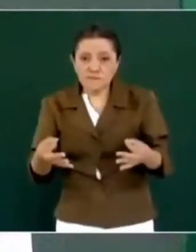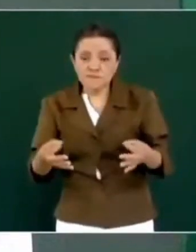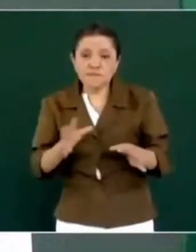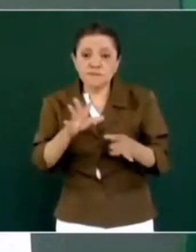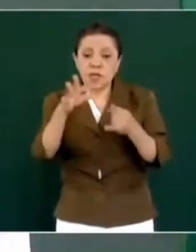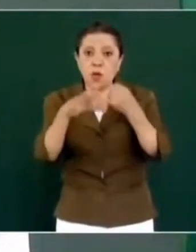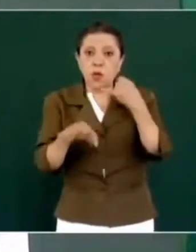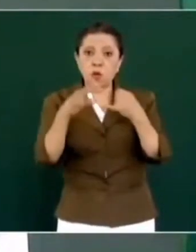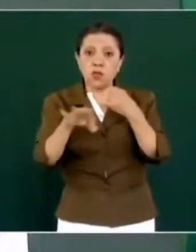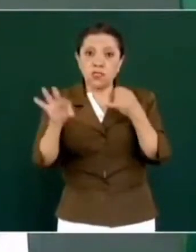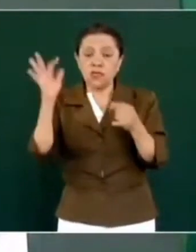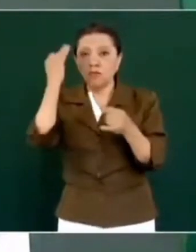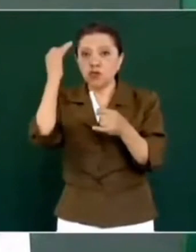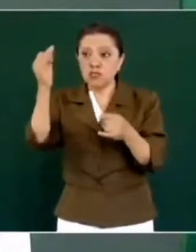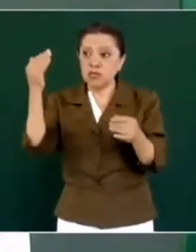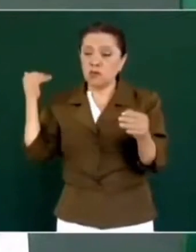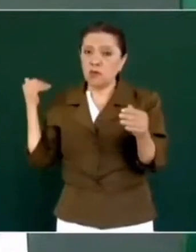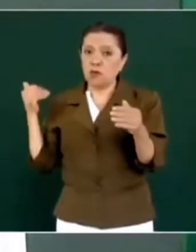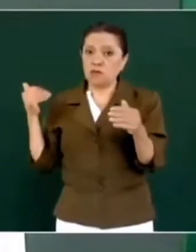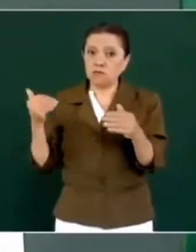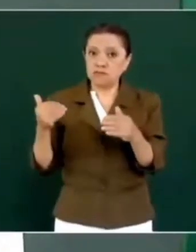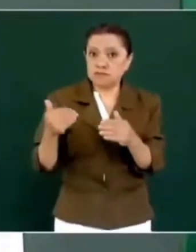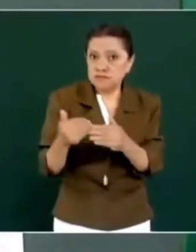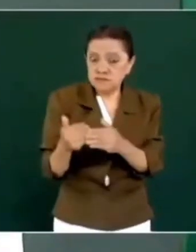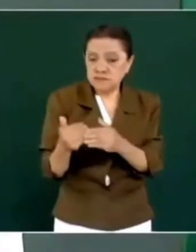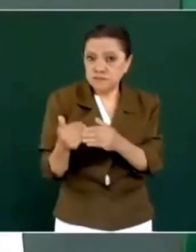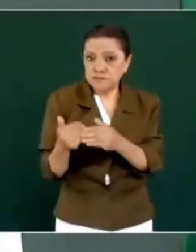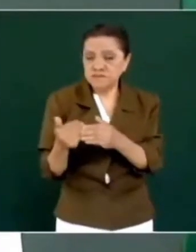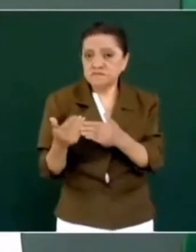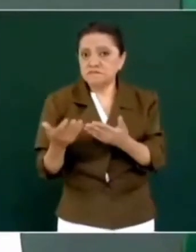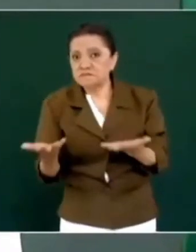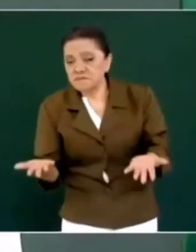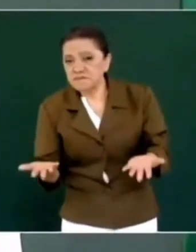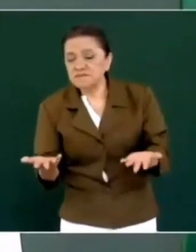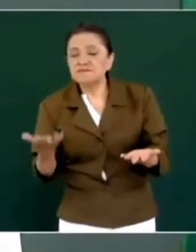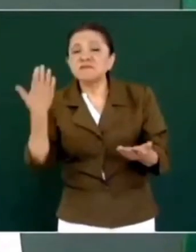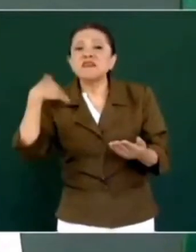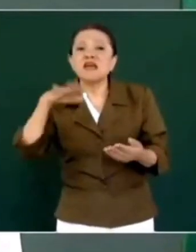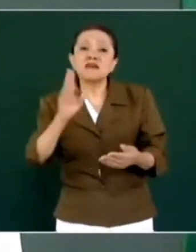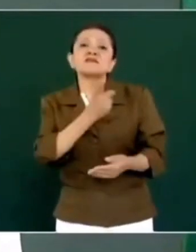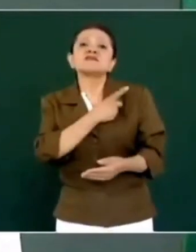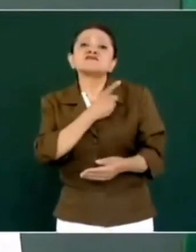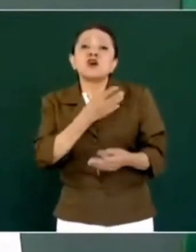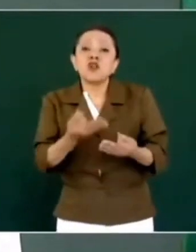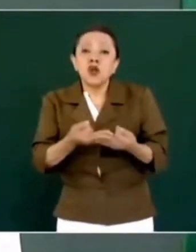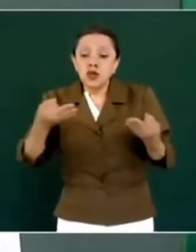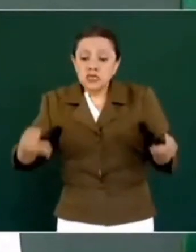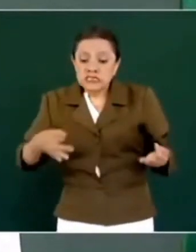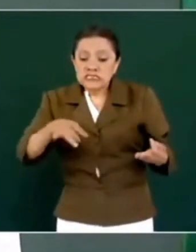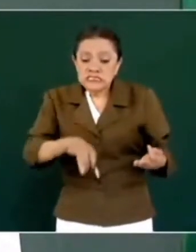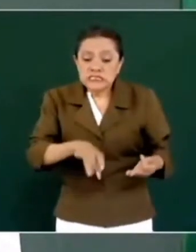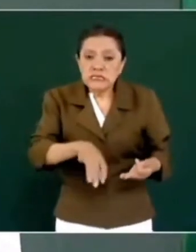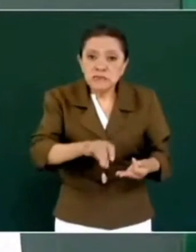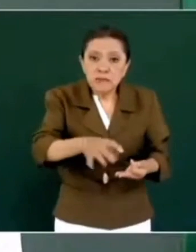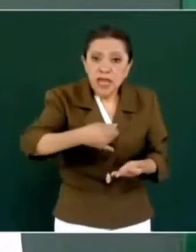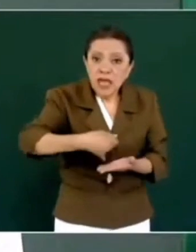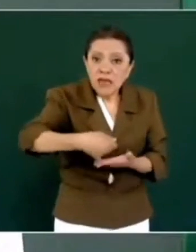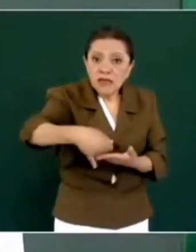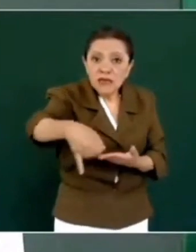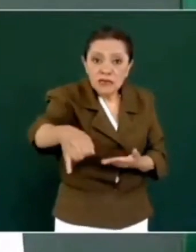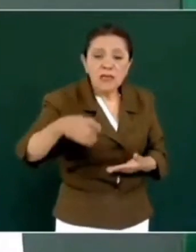últimos tiempos ya no solo era sembrar en Guerrero maíz